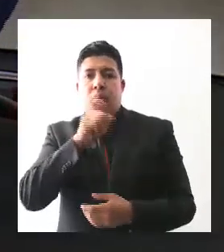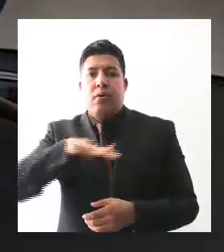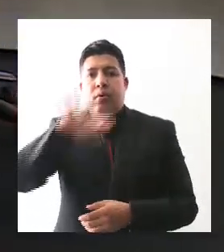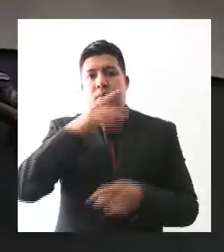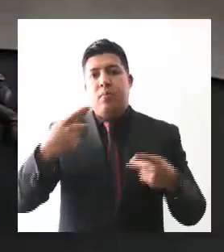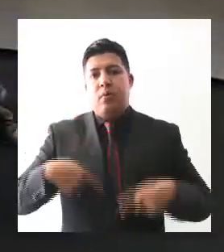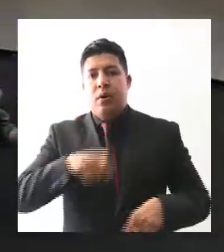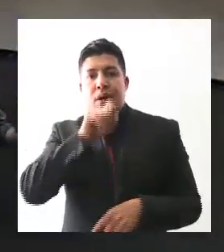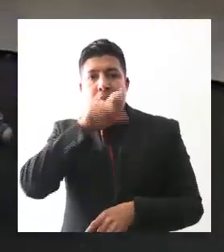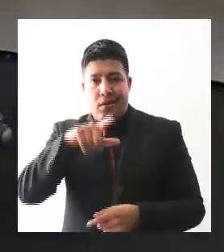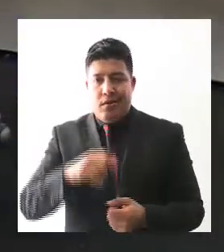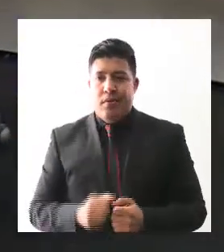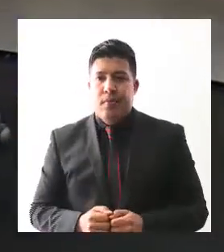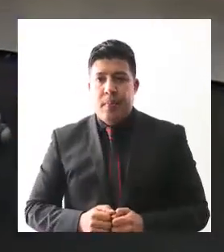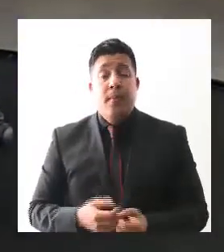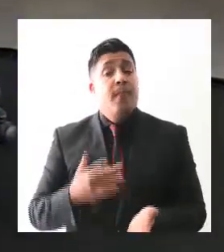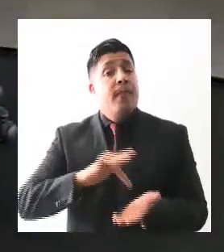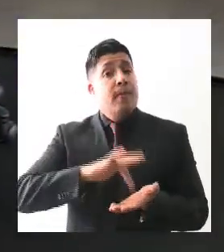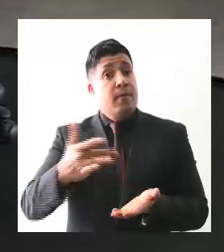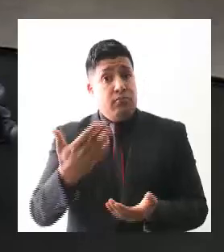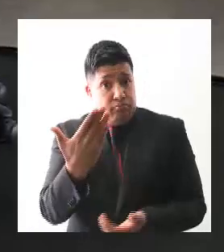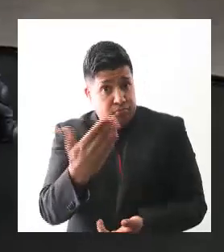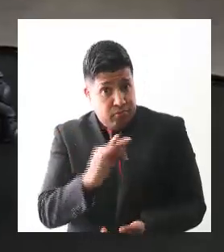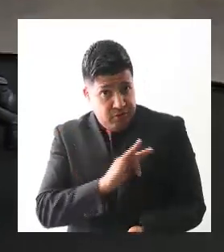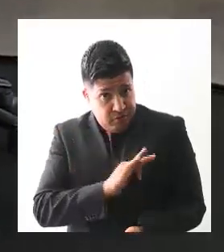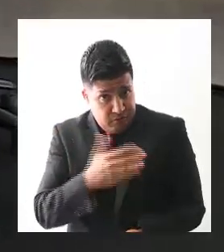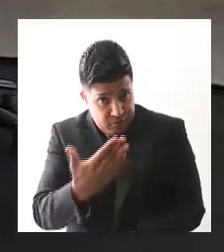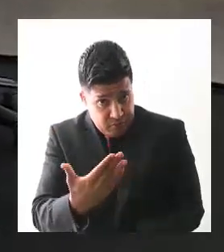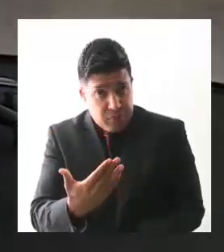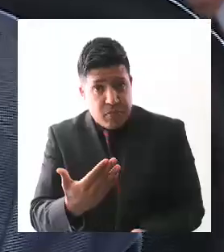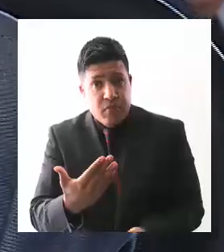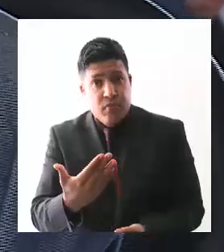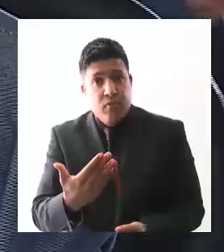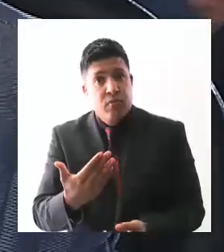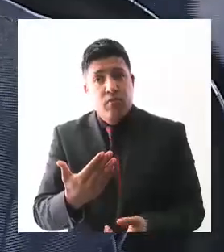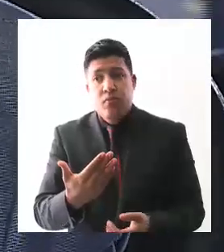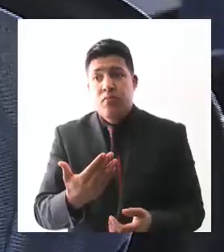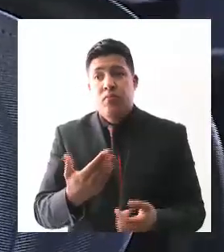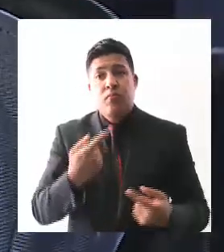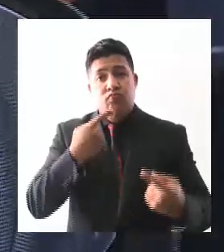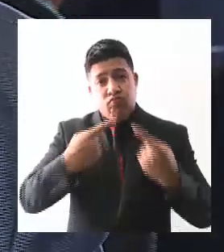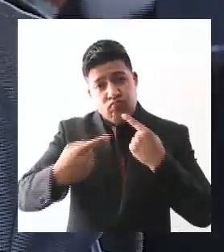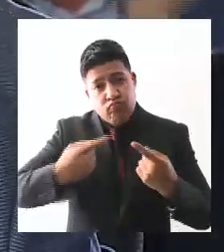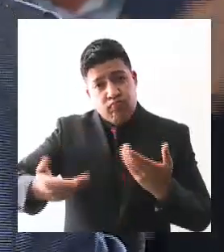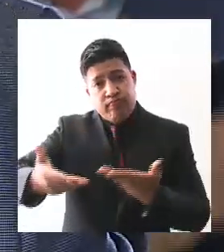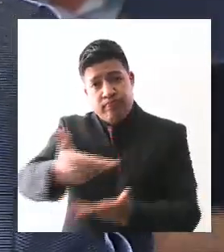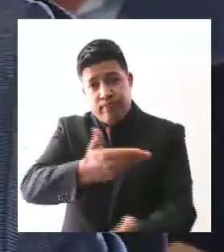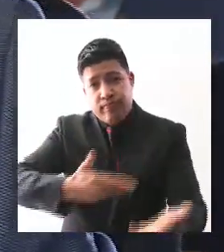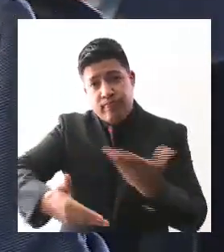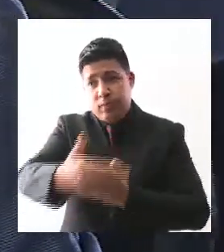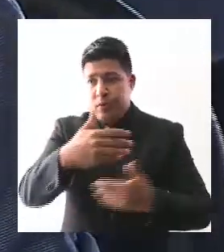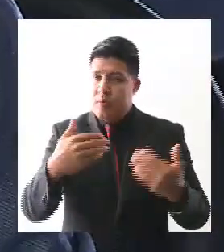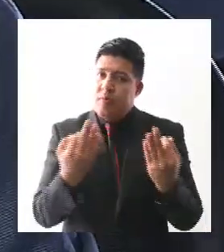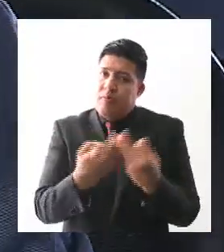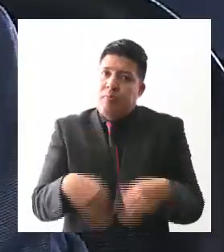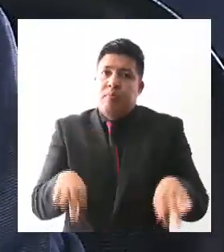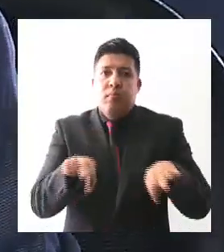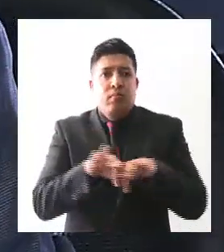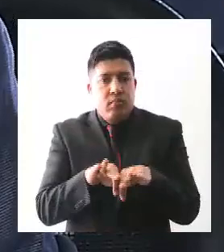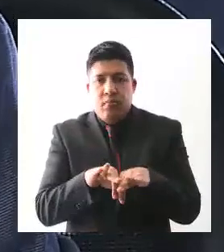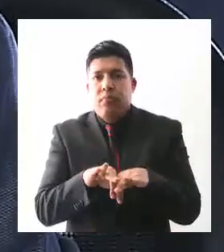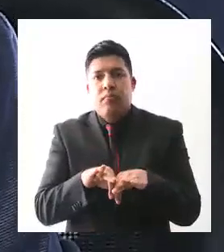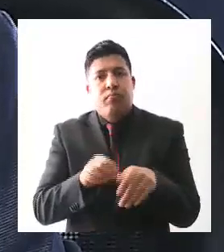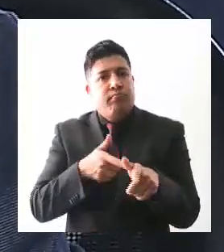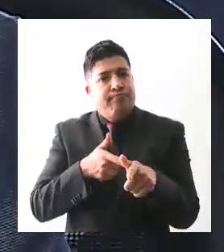muchas gracias gobernador yo lo felicito por este ejercicio sin duda ha sido un eslabón de un diálogo